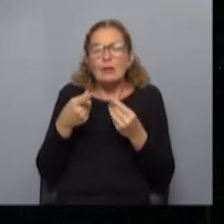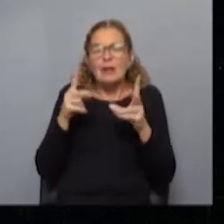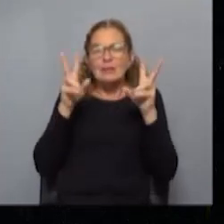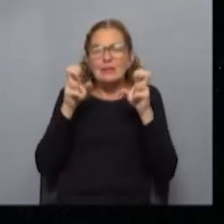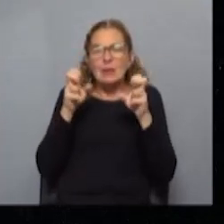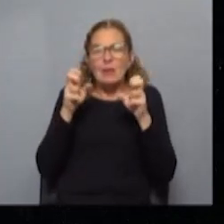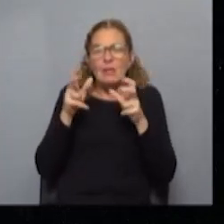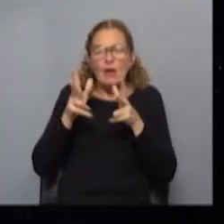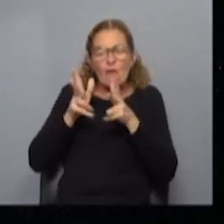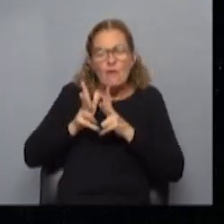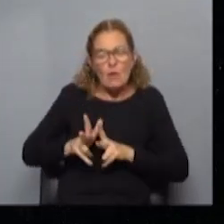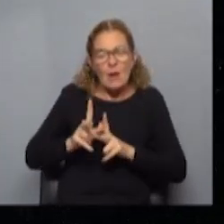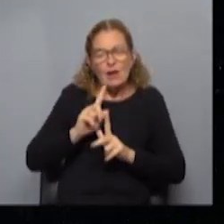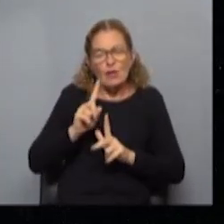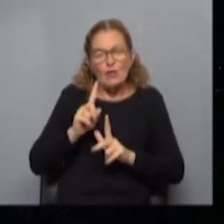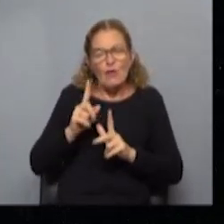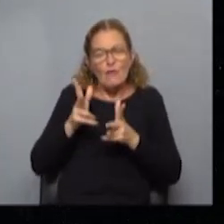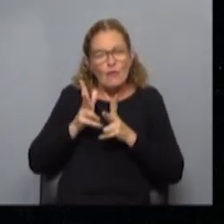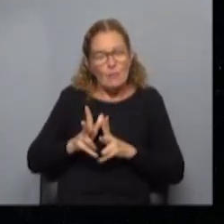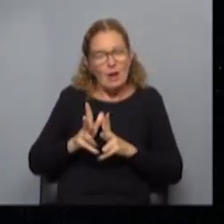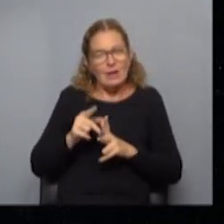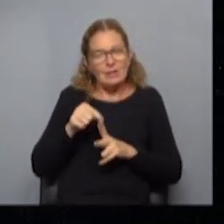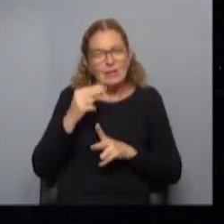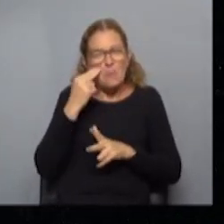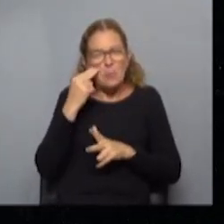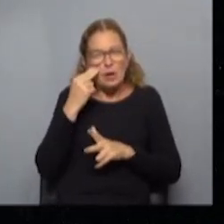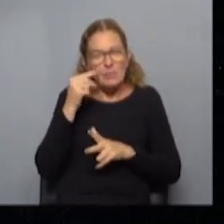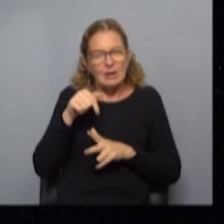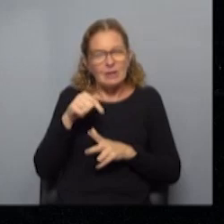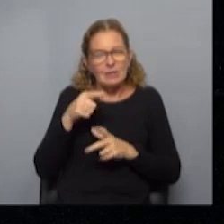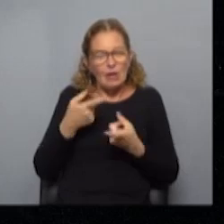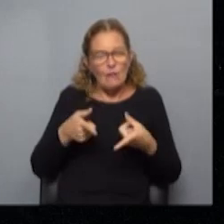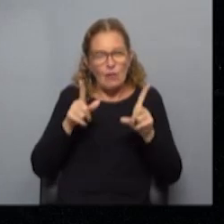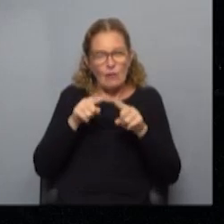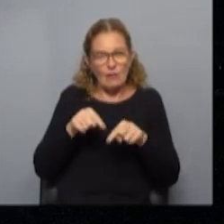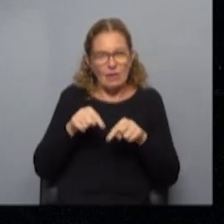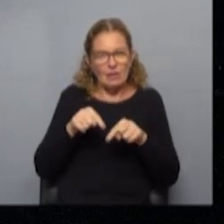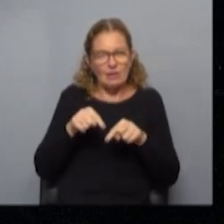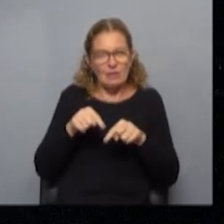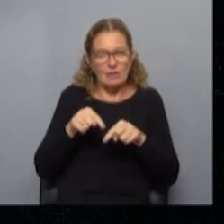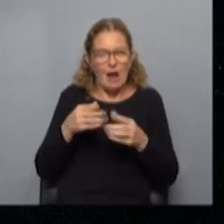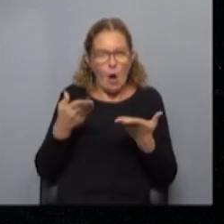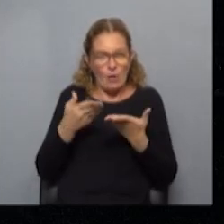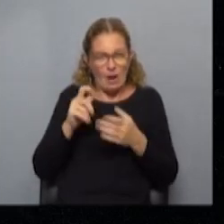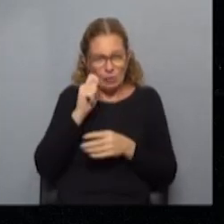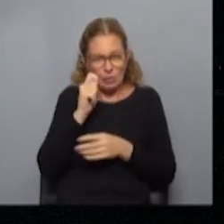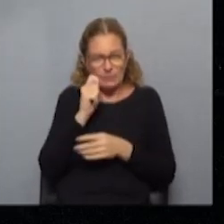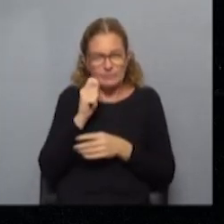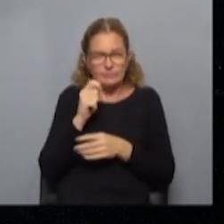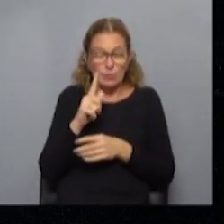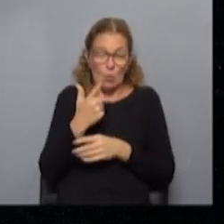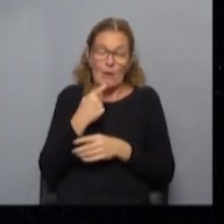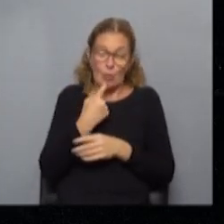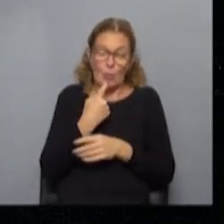de la informalidad y eso vendría a ser un problema ahora también en esta especie de reactivación que se está teniendo sin lugar a